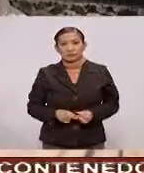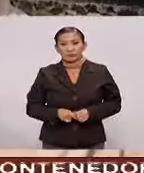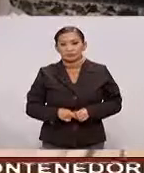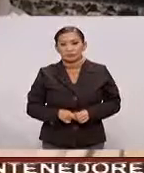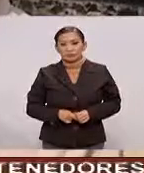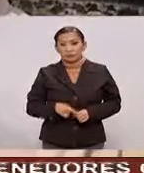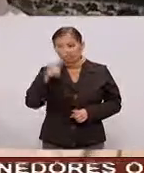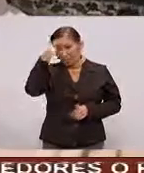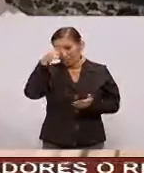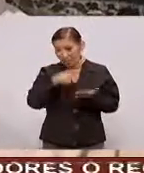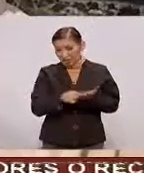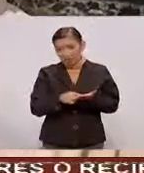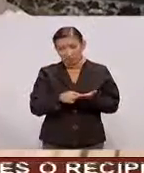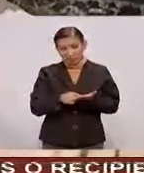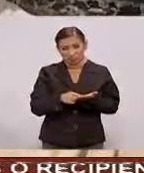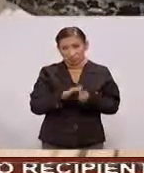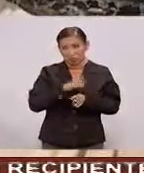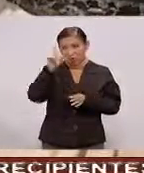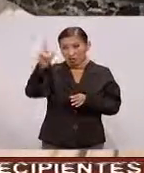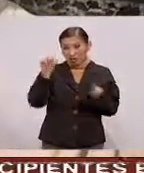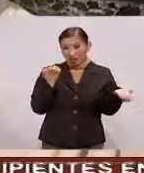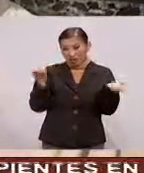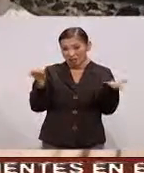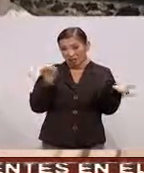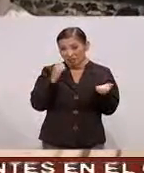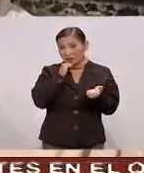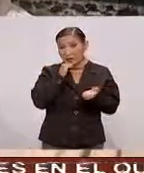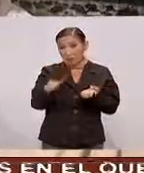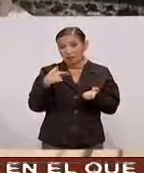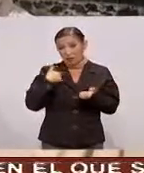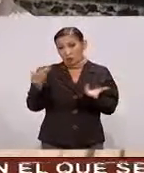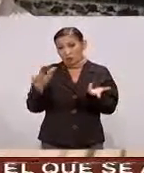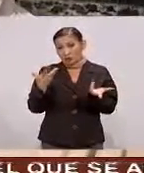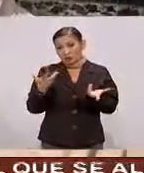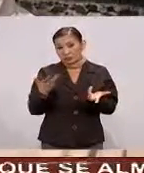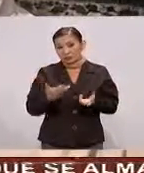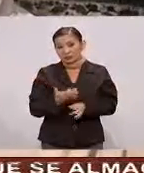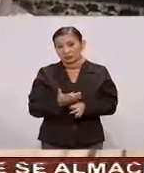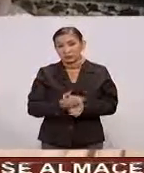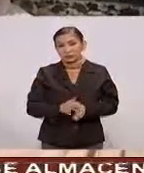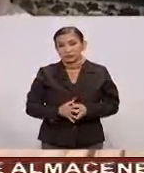¿Pero no crees que sea por el ejercicio? Y bueno, que lo estás haciendo sobre todo